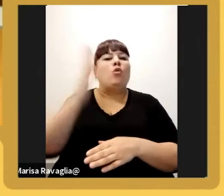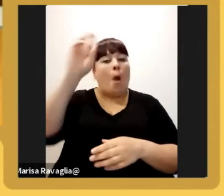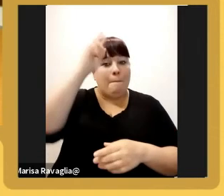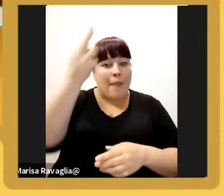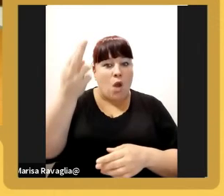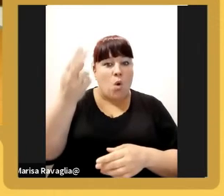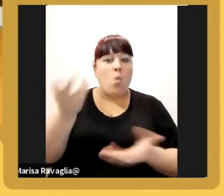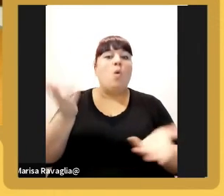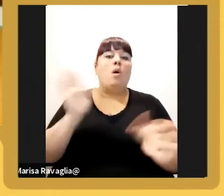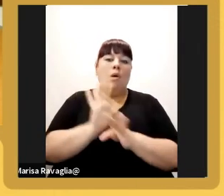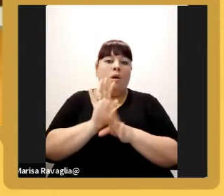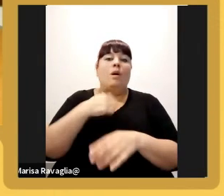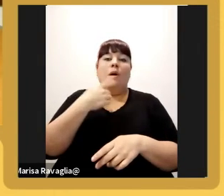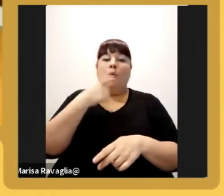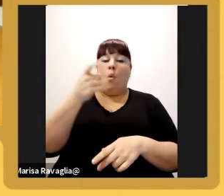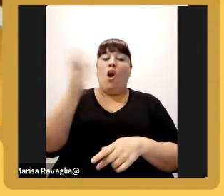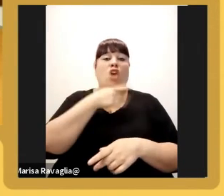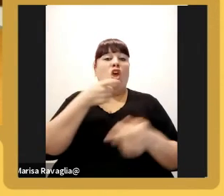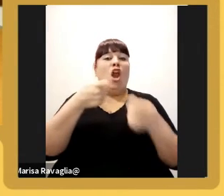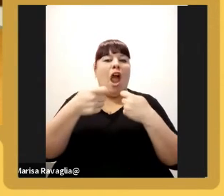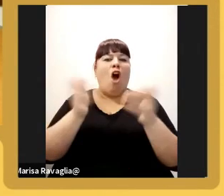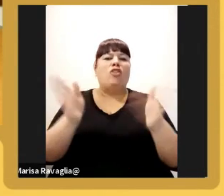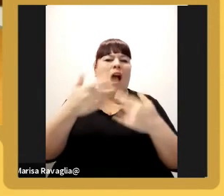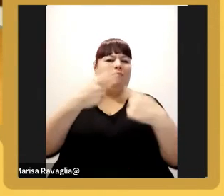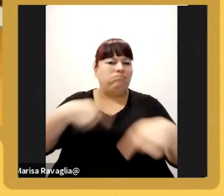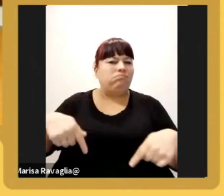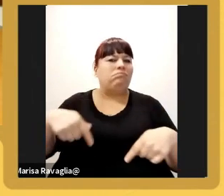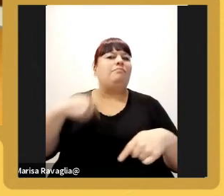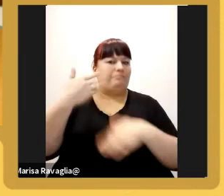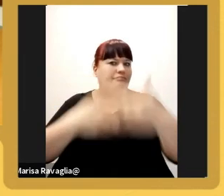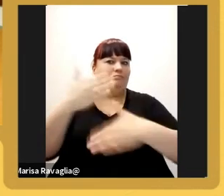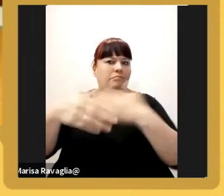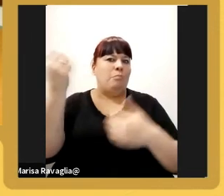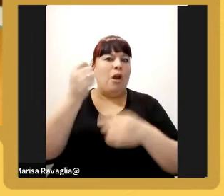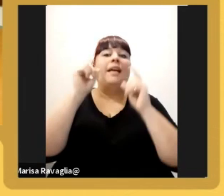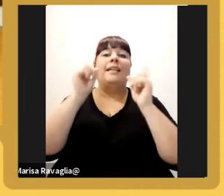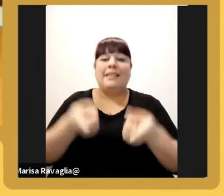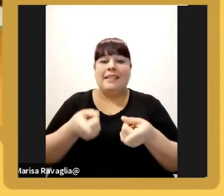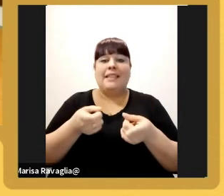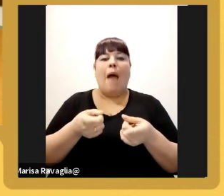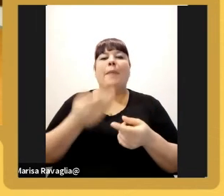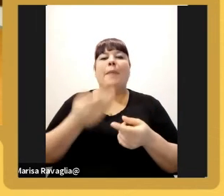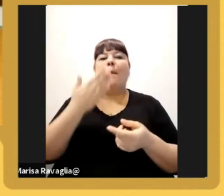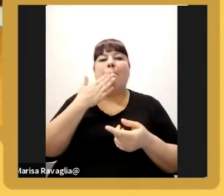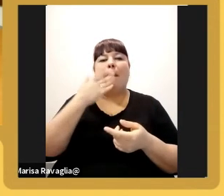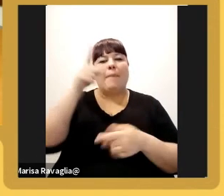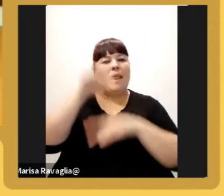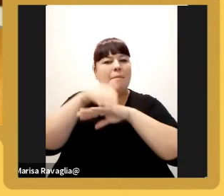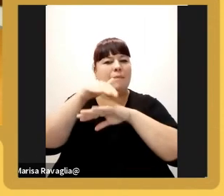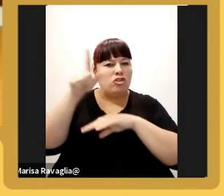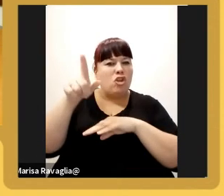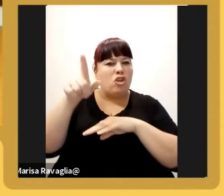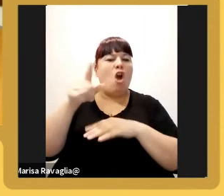vemos que todo el negocio Packaging va a tener un potencial lo mismo en papel misionero estamos